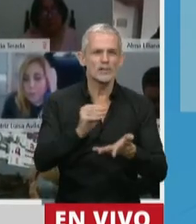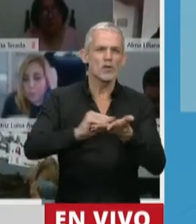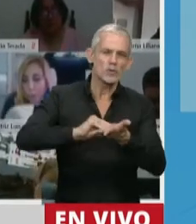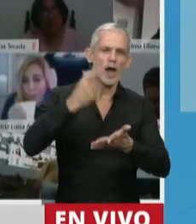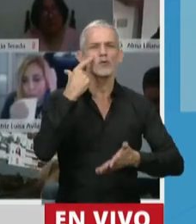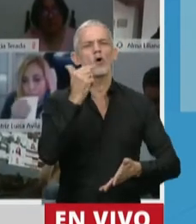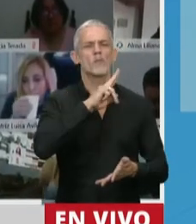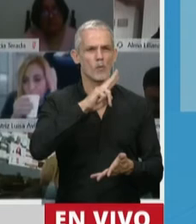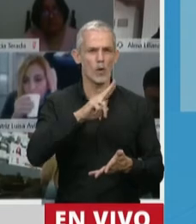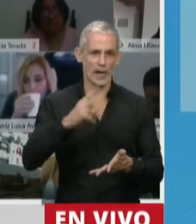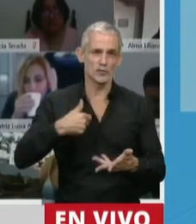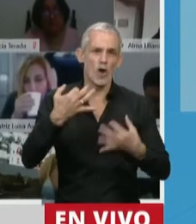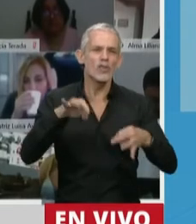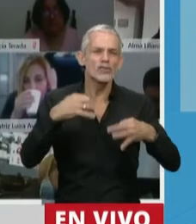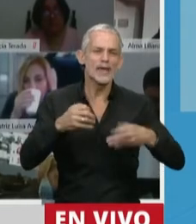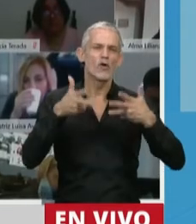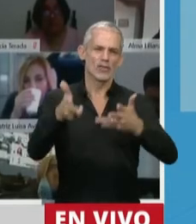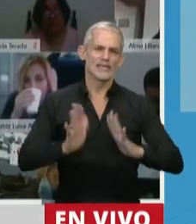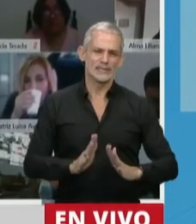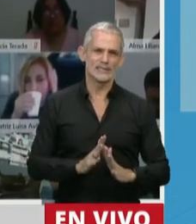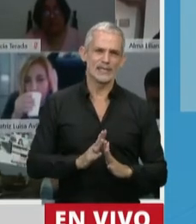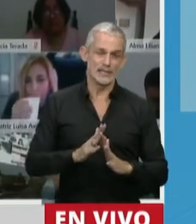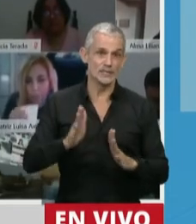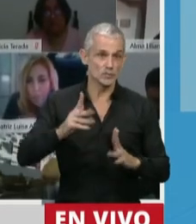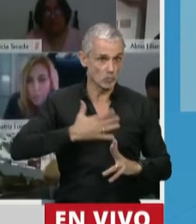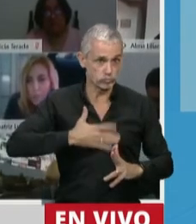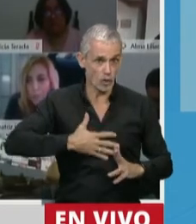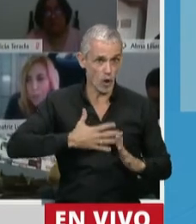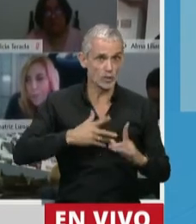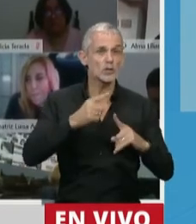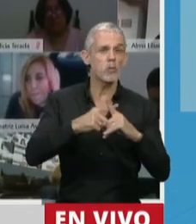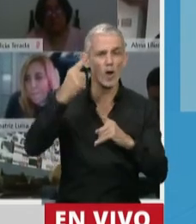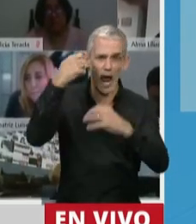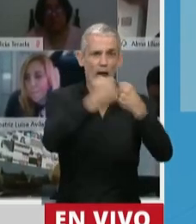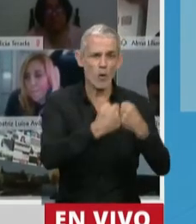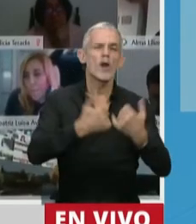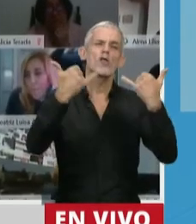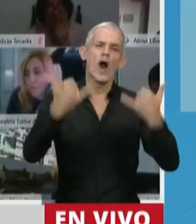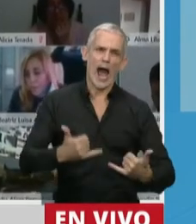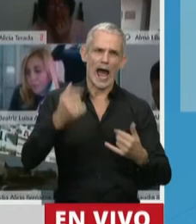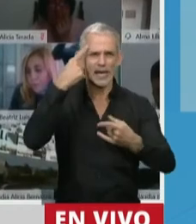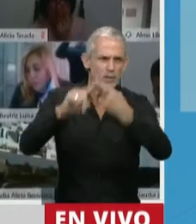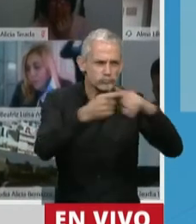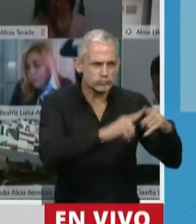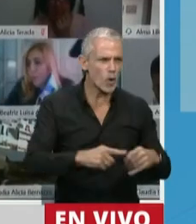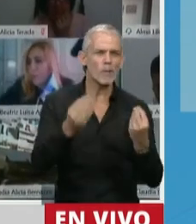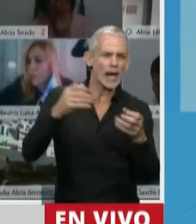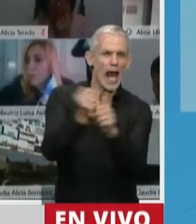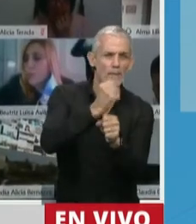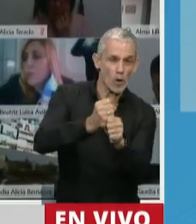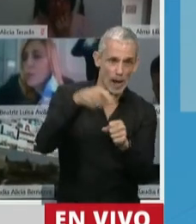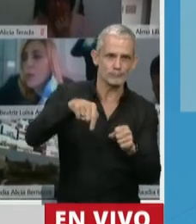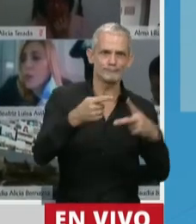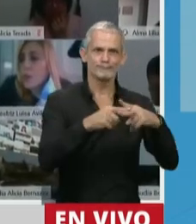diputadas, no puedo dejar de, por un lado, celebrar los consensos alcanzados para aprobar esta herramienta